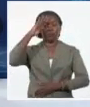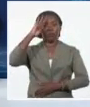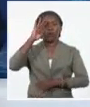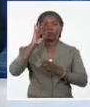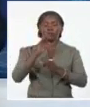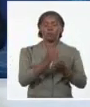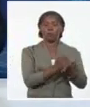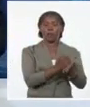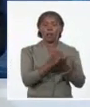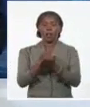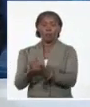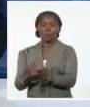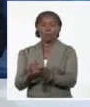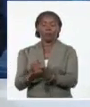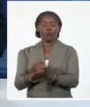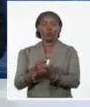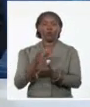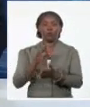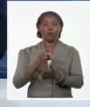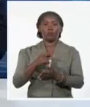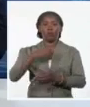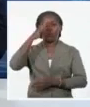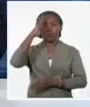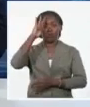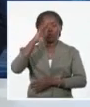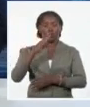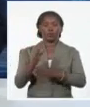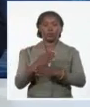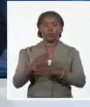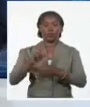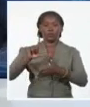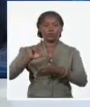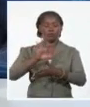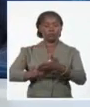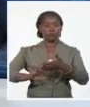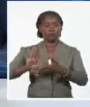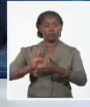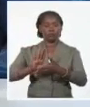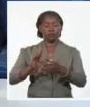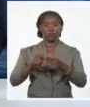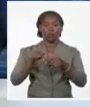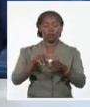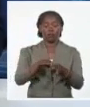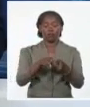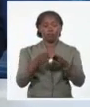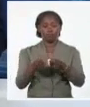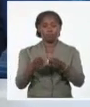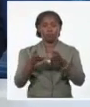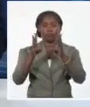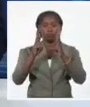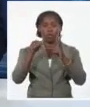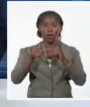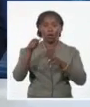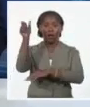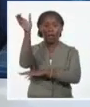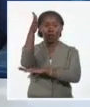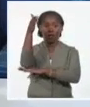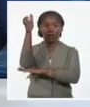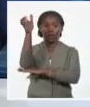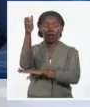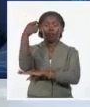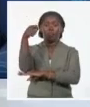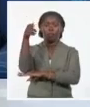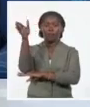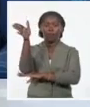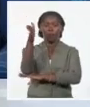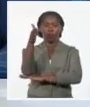a la ampliación de los vínculos entre nuestros países y pueblos. Durante la vigencia del duelo oficial, la bandera de la estrella solitaria deberá